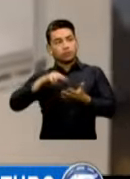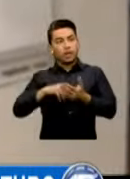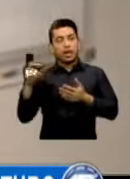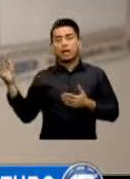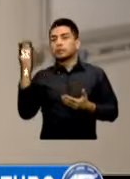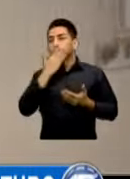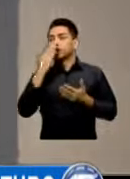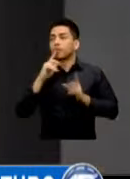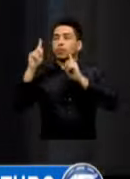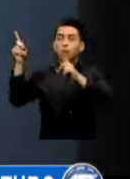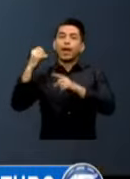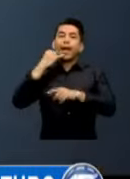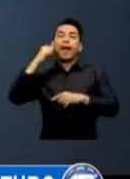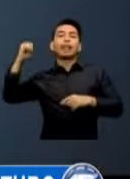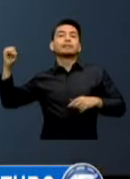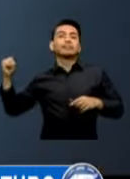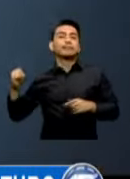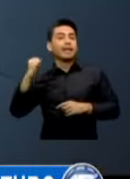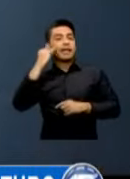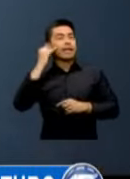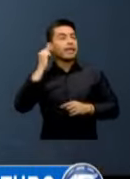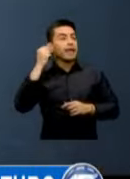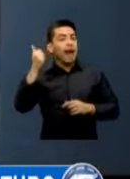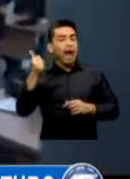Llevan Tres Meses En Estudio